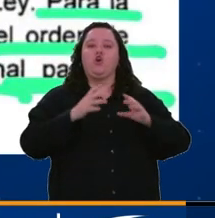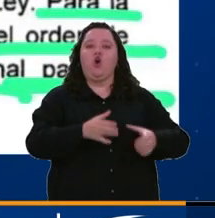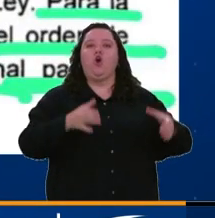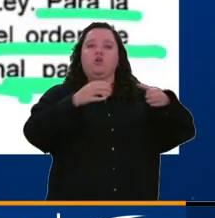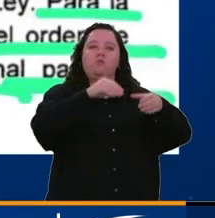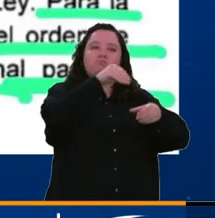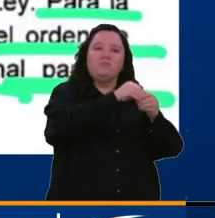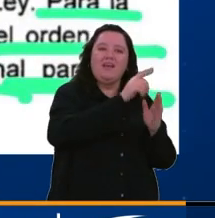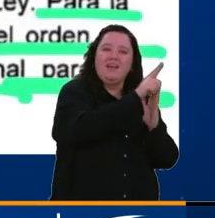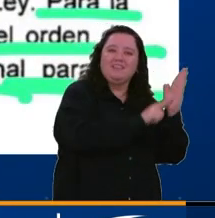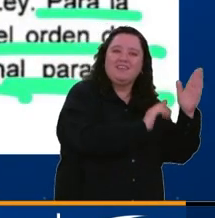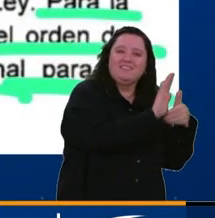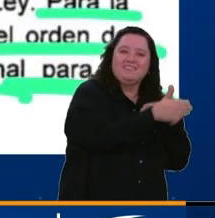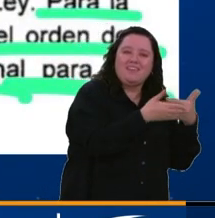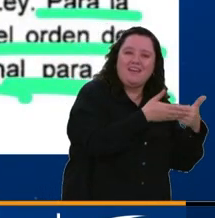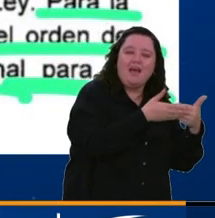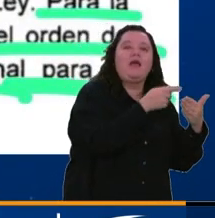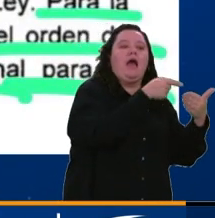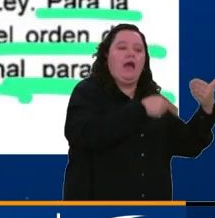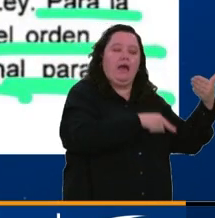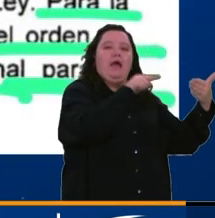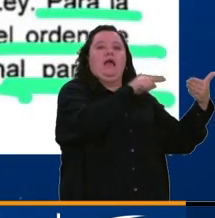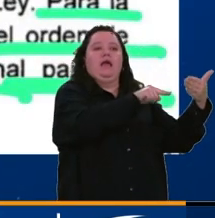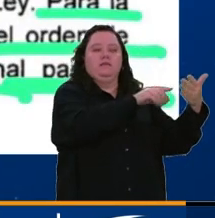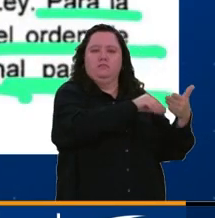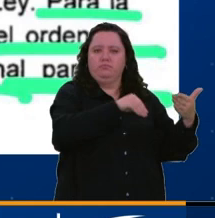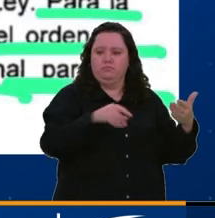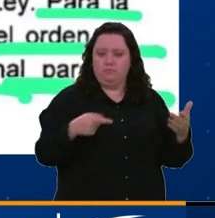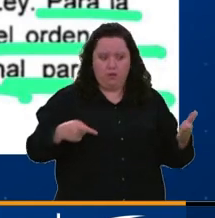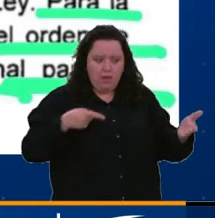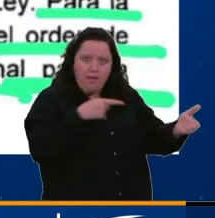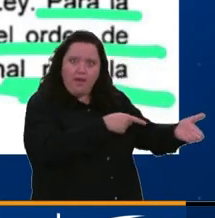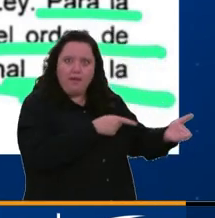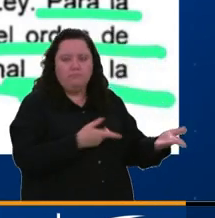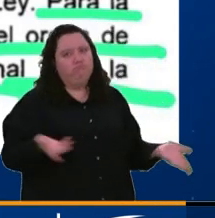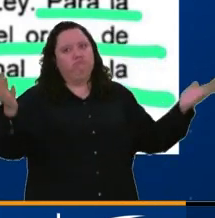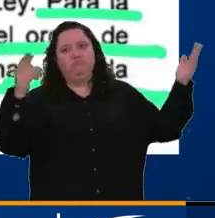las listas cerradas. Desde varios sectores se fueron con toda contra estos micos.